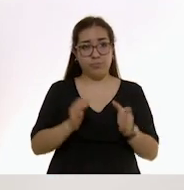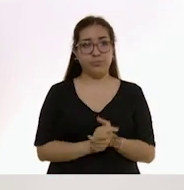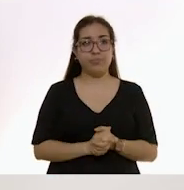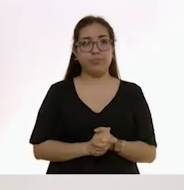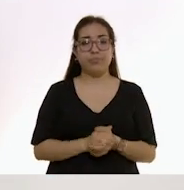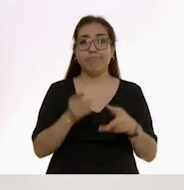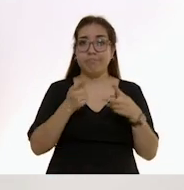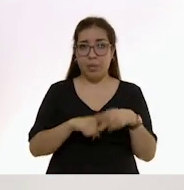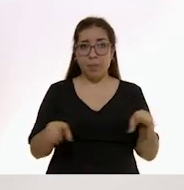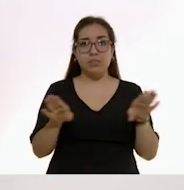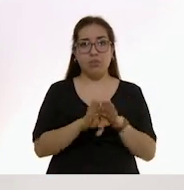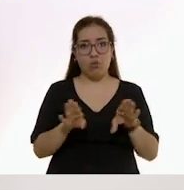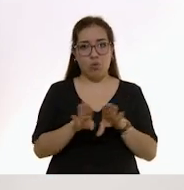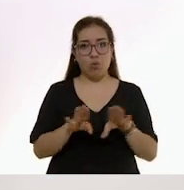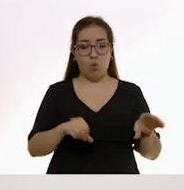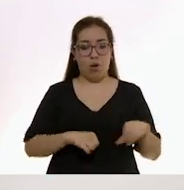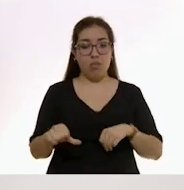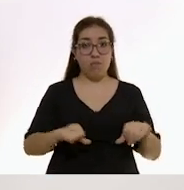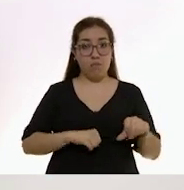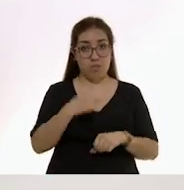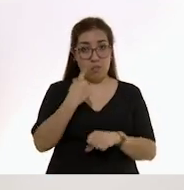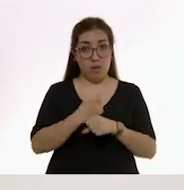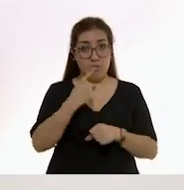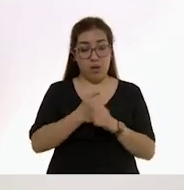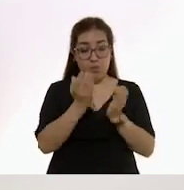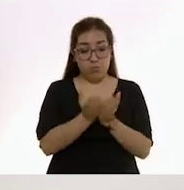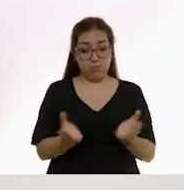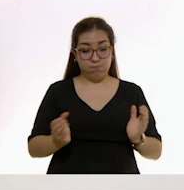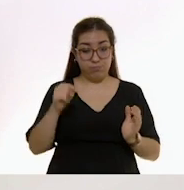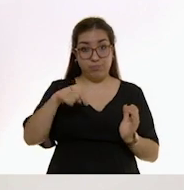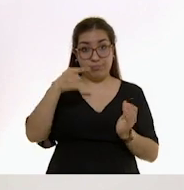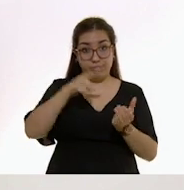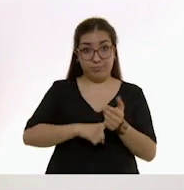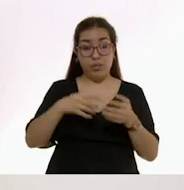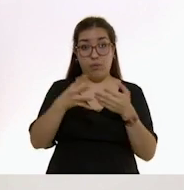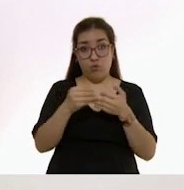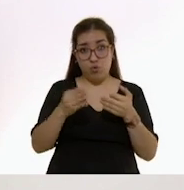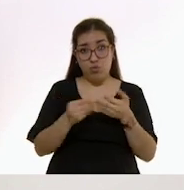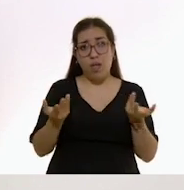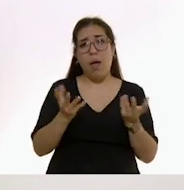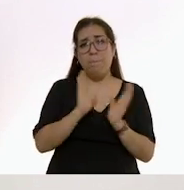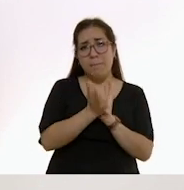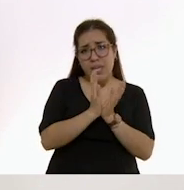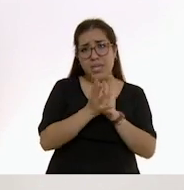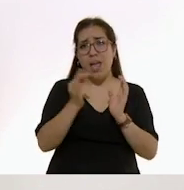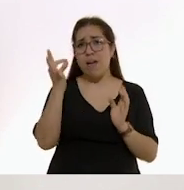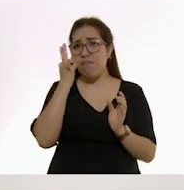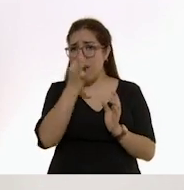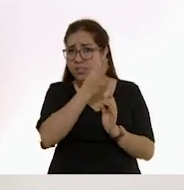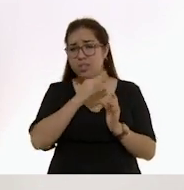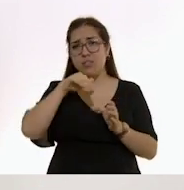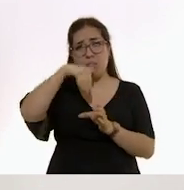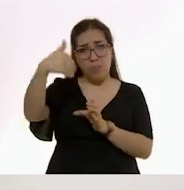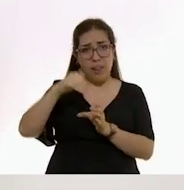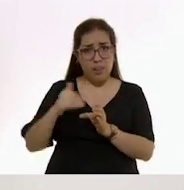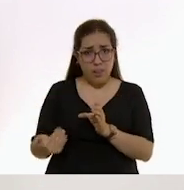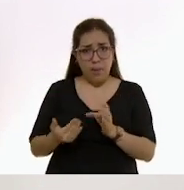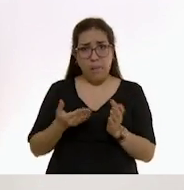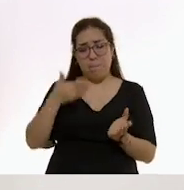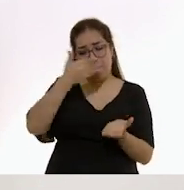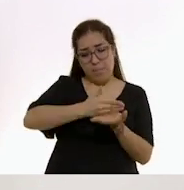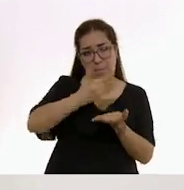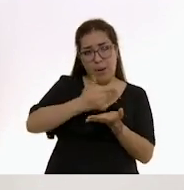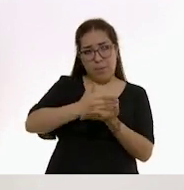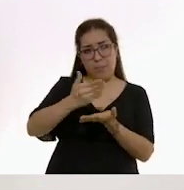Comienza esta actividad colocando un tazón de fruta picada, como piña, fresas y melón, encima de un